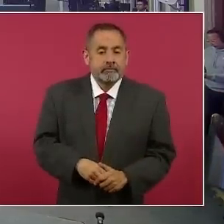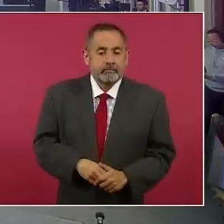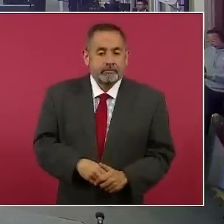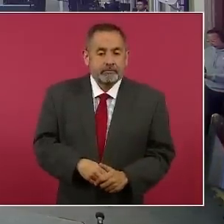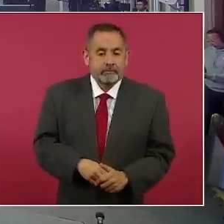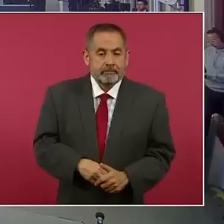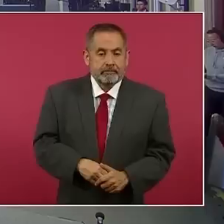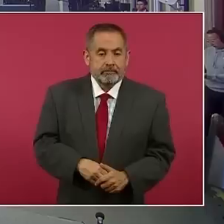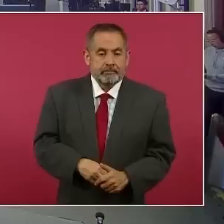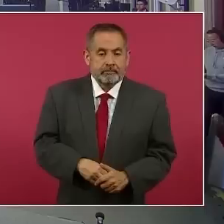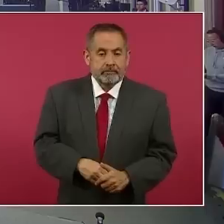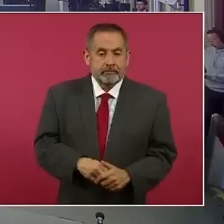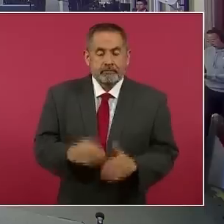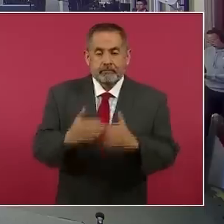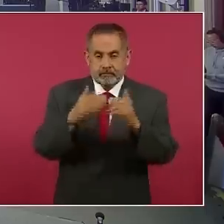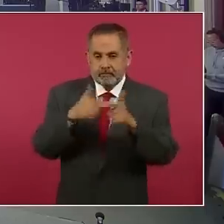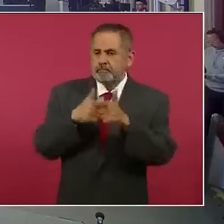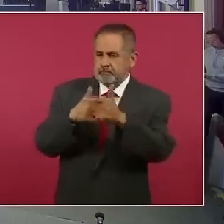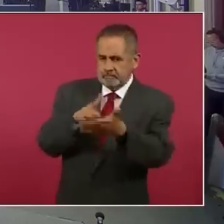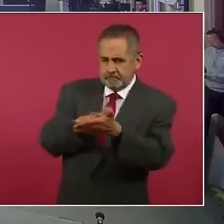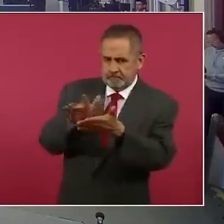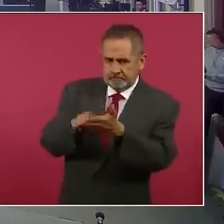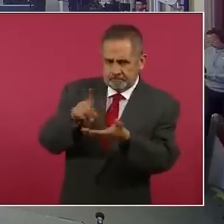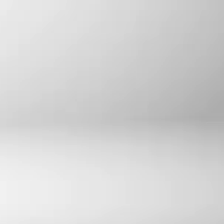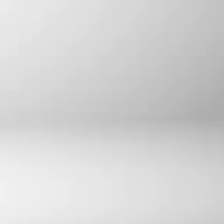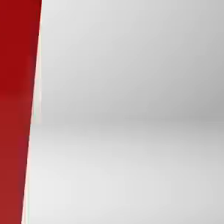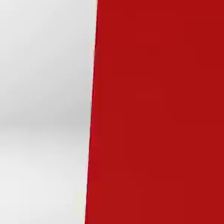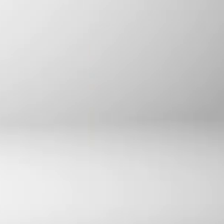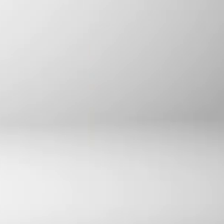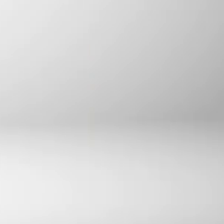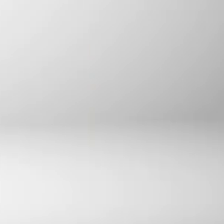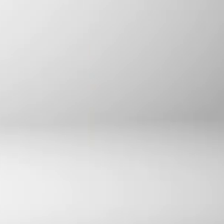Entonces, vamos a seguir apoyando todo.